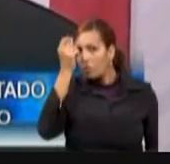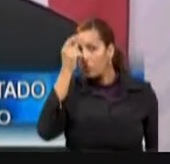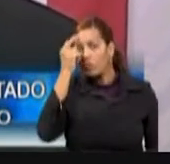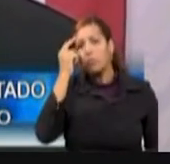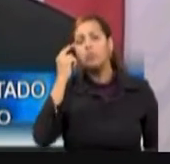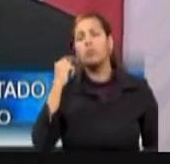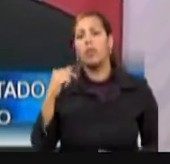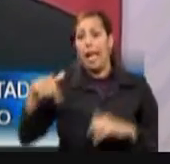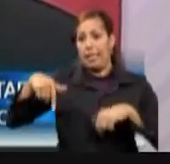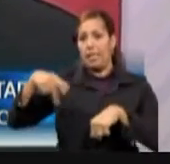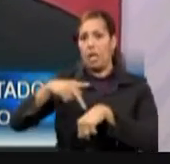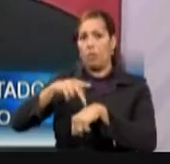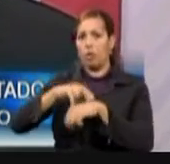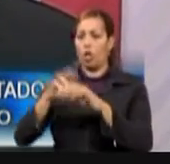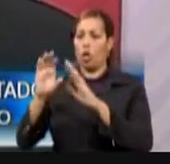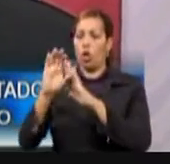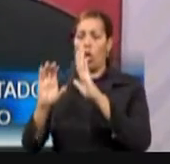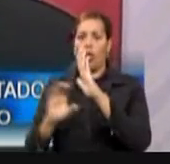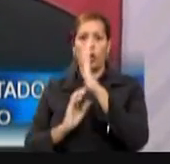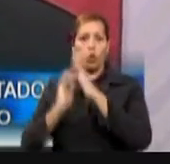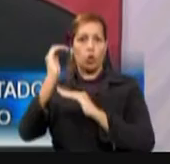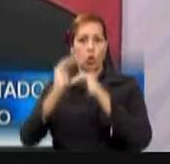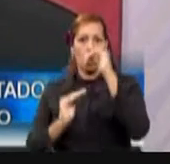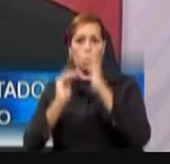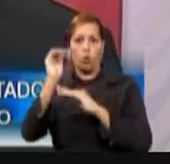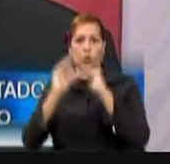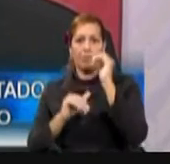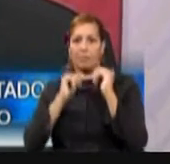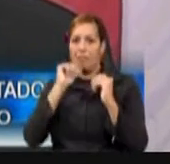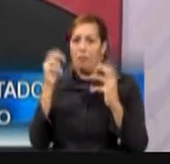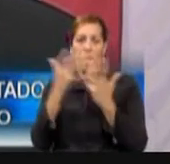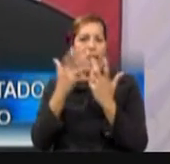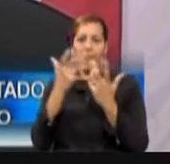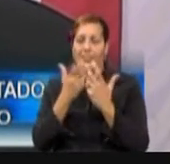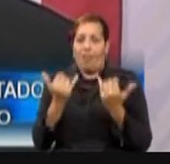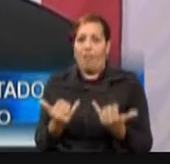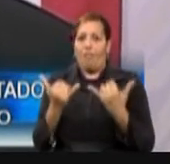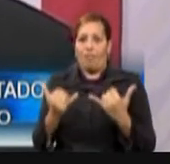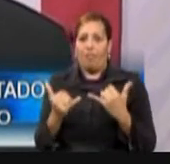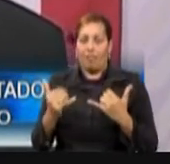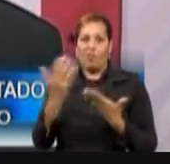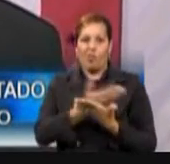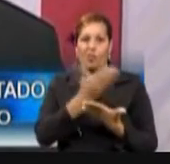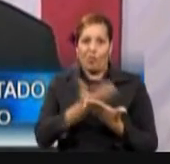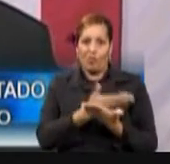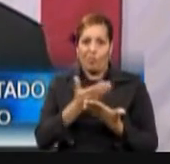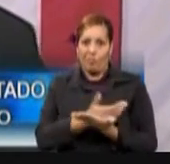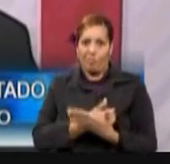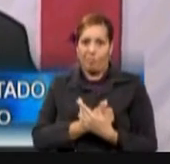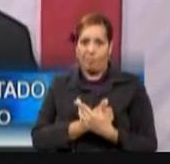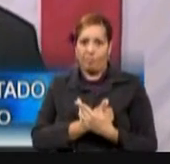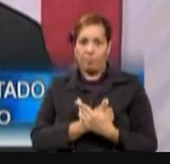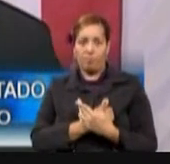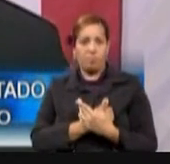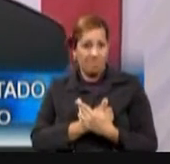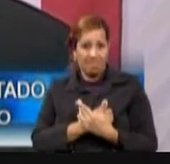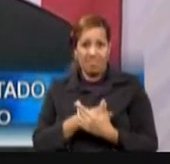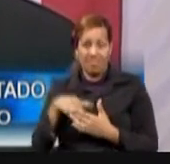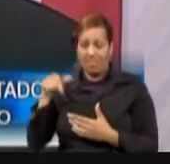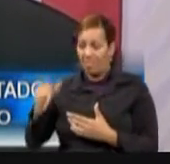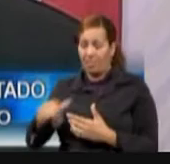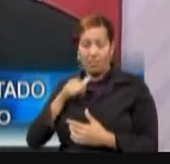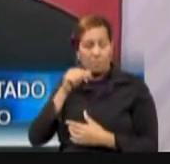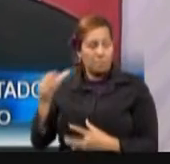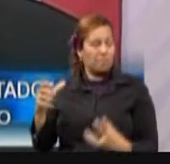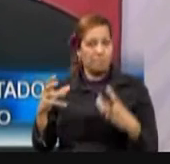basado en uno que ya no está vigente y que no se atempera a las necesidades de diseño y construcción modernas. Es totalmente